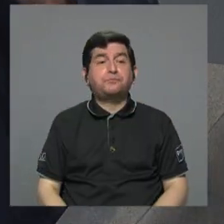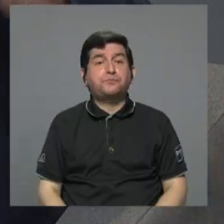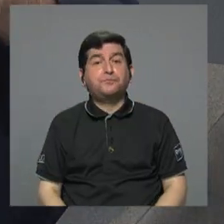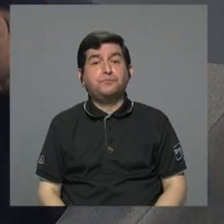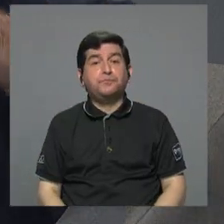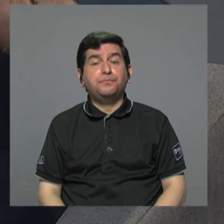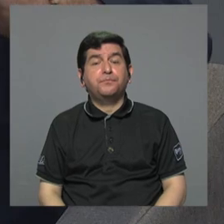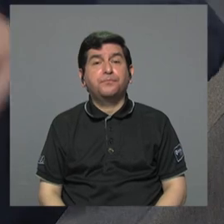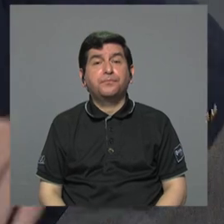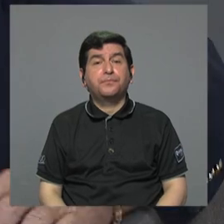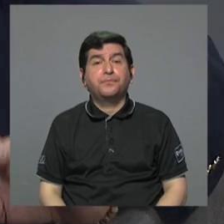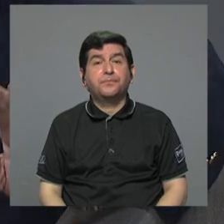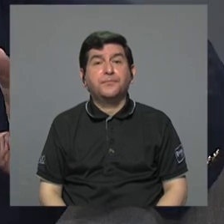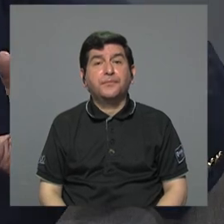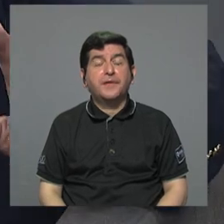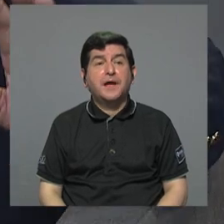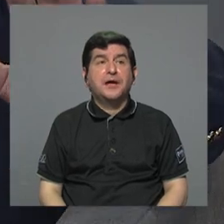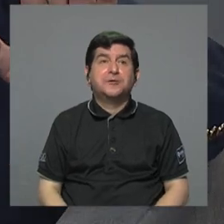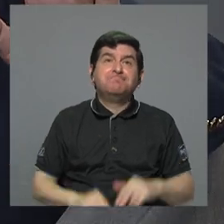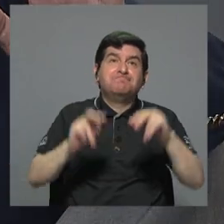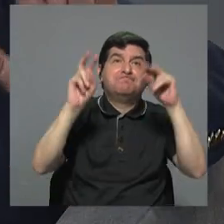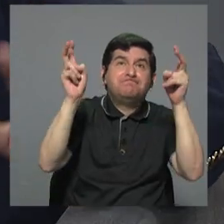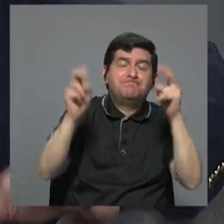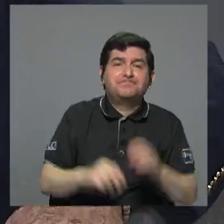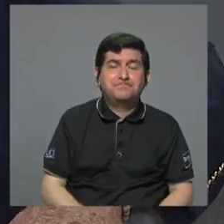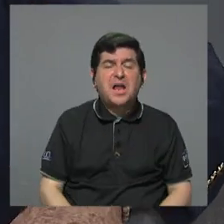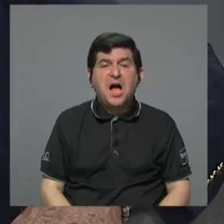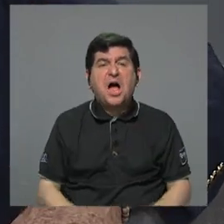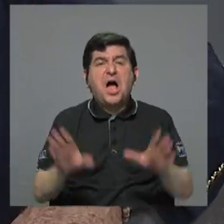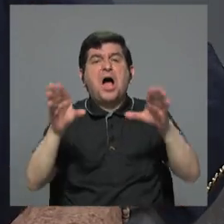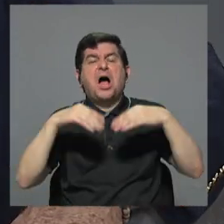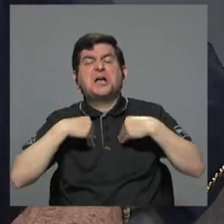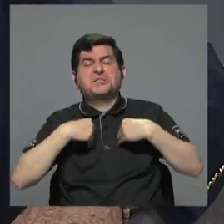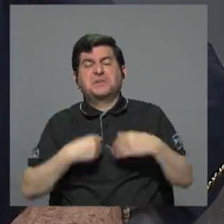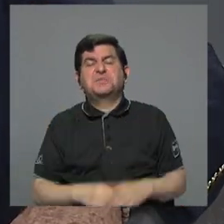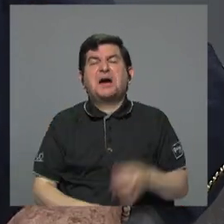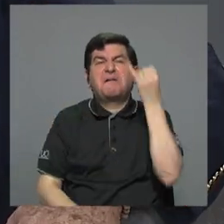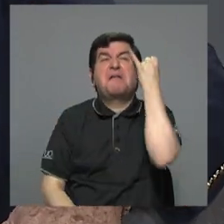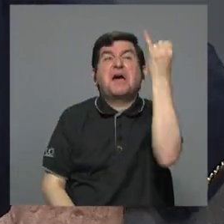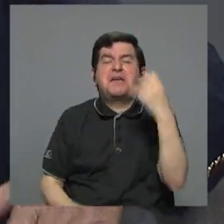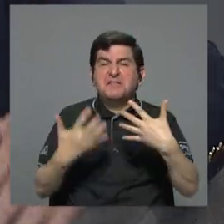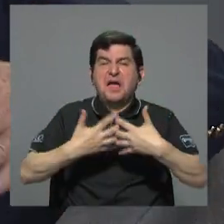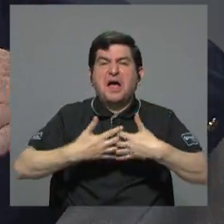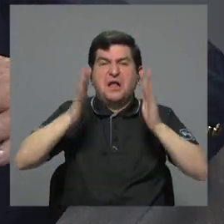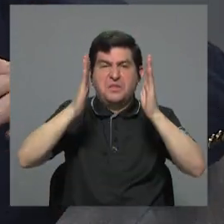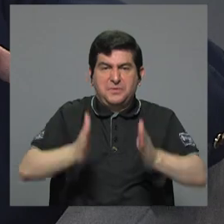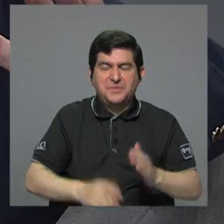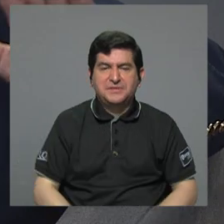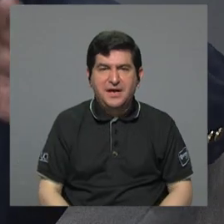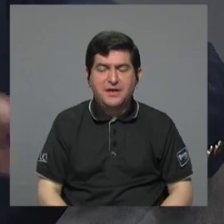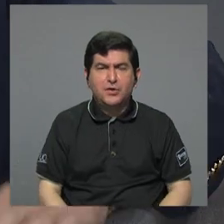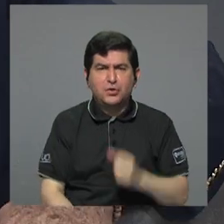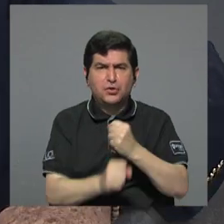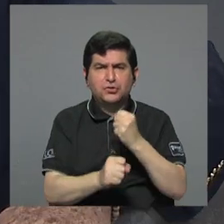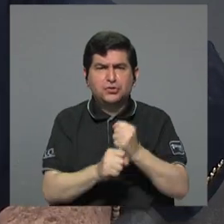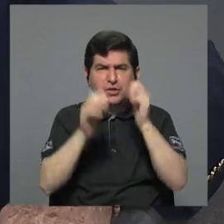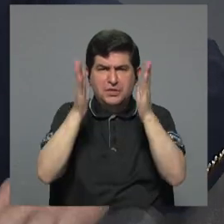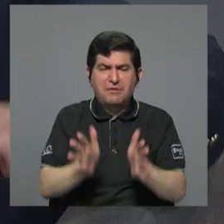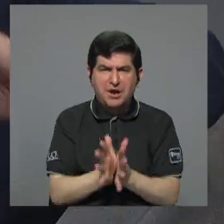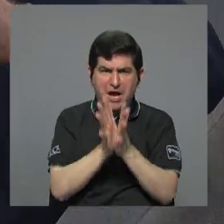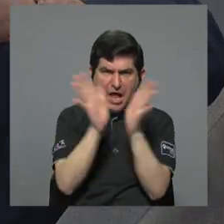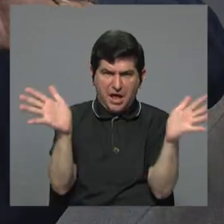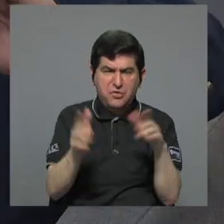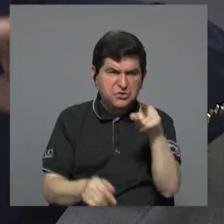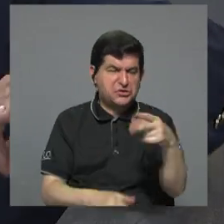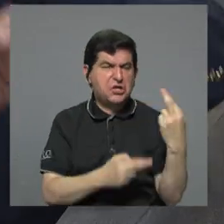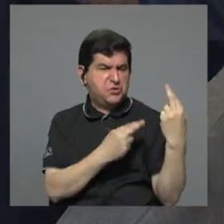el cuento a los empresarios de que los empleados públicos son los